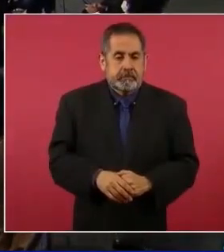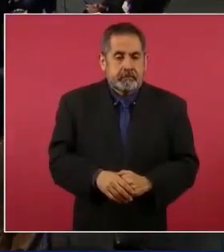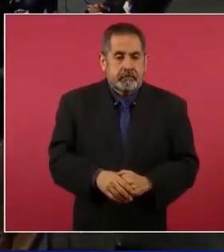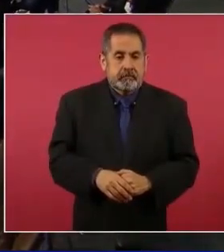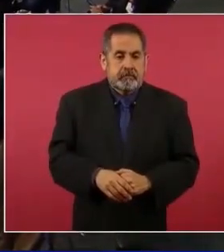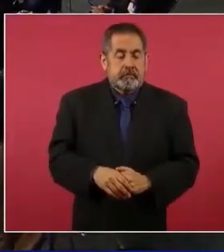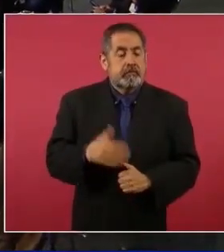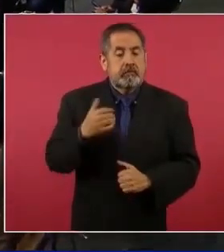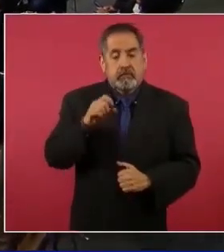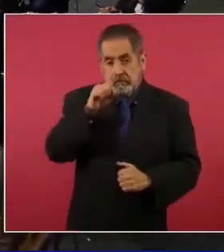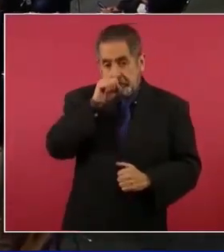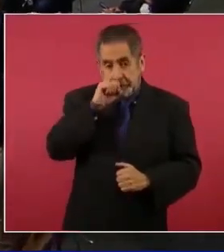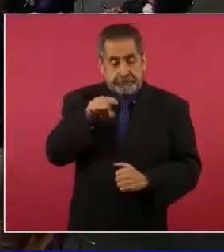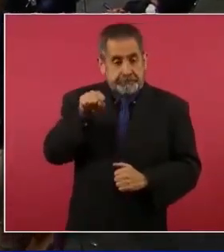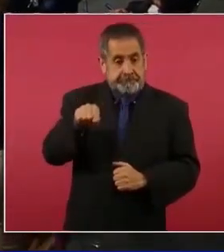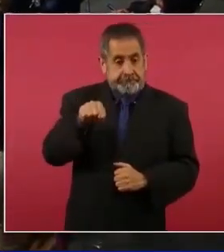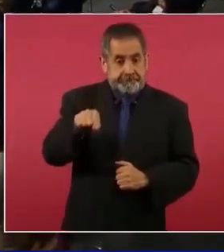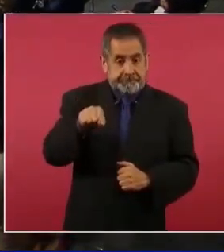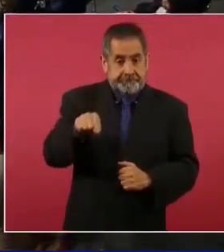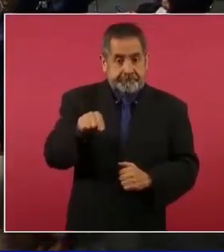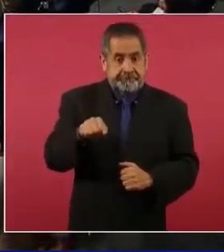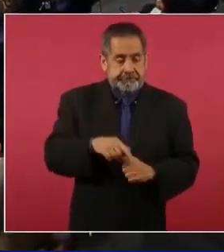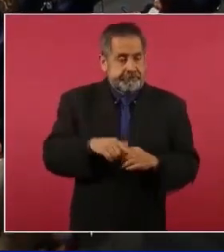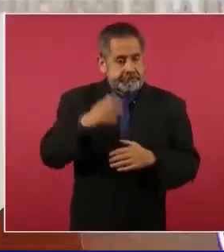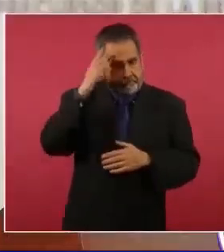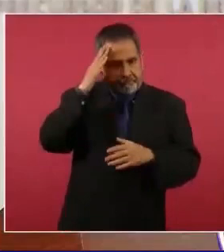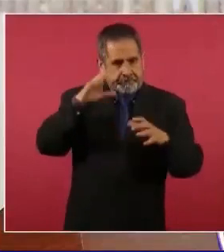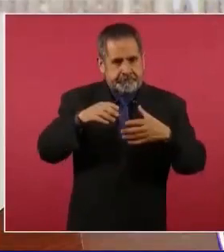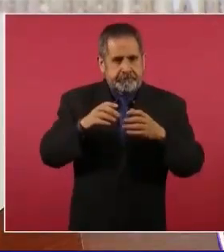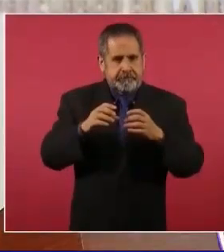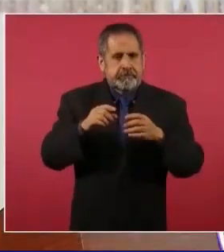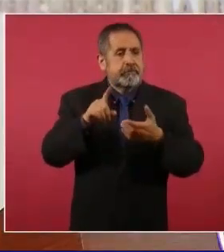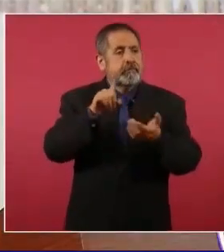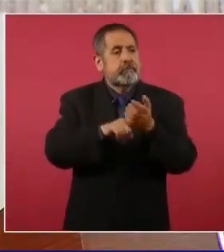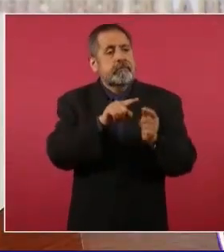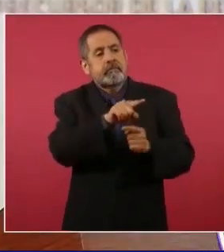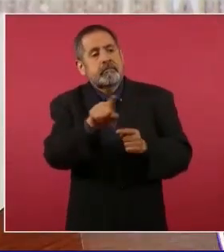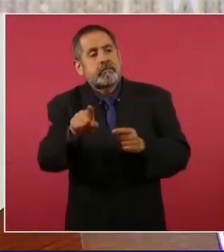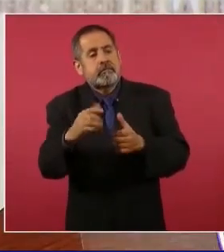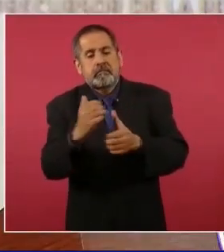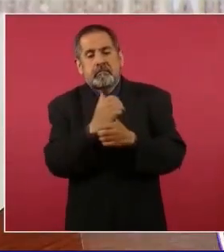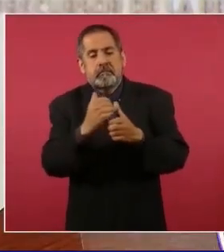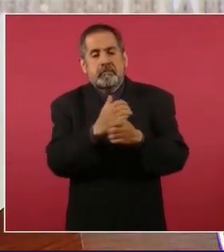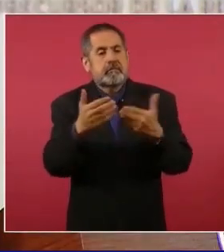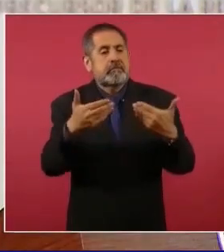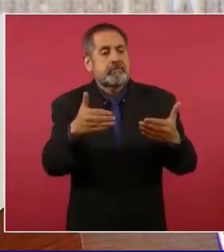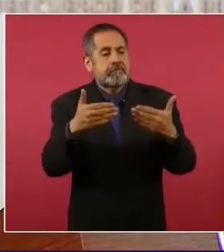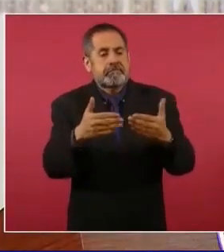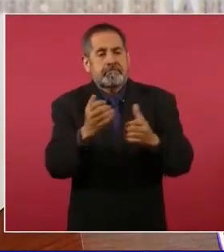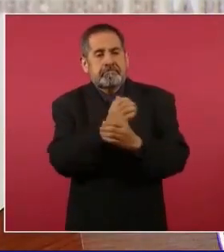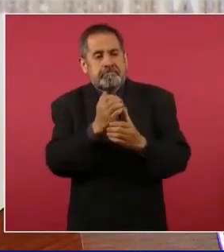Y en la cabecera estaban las cantinas y